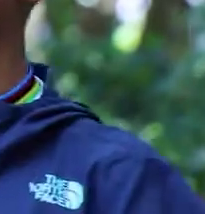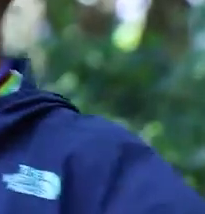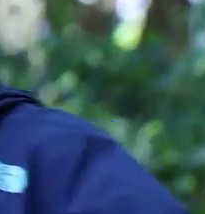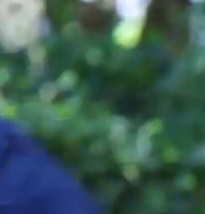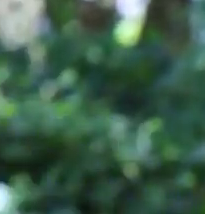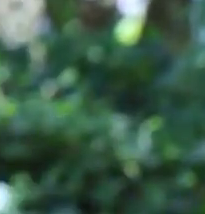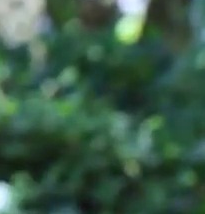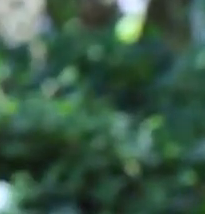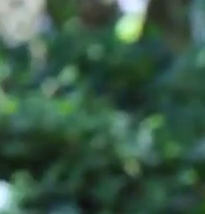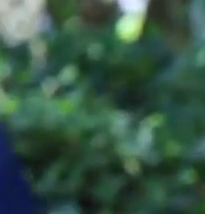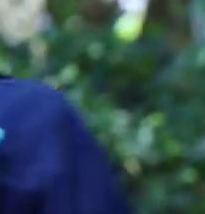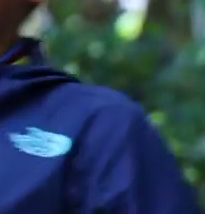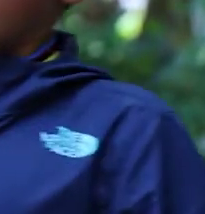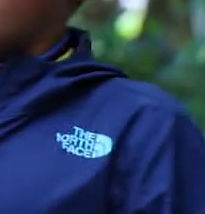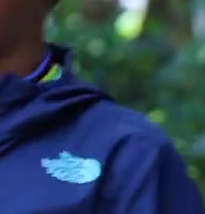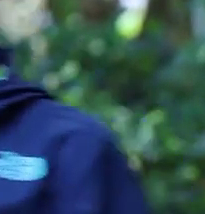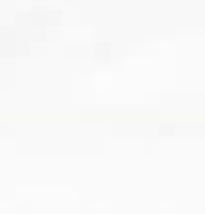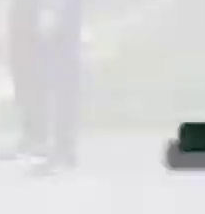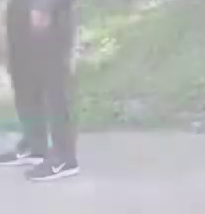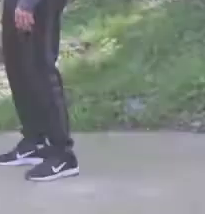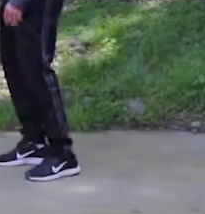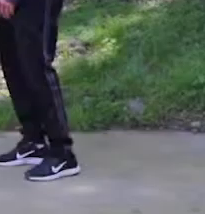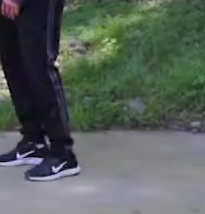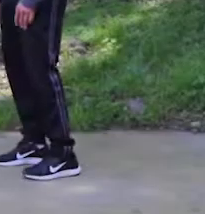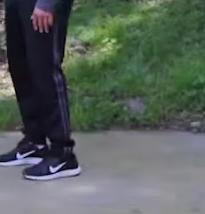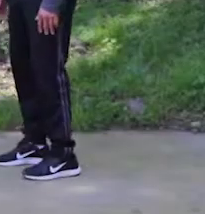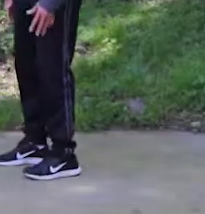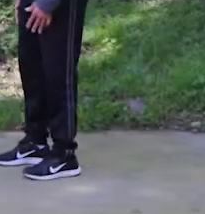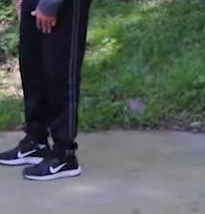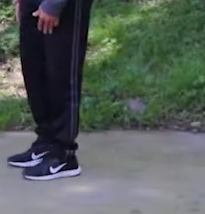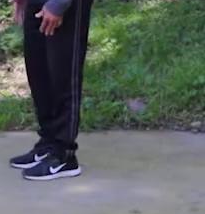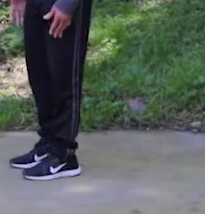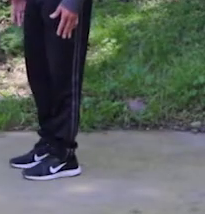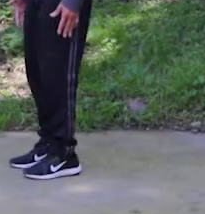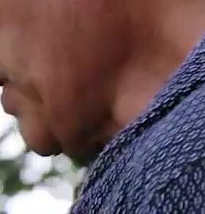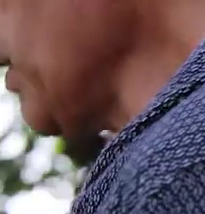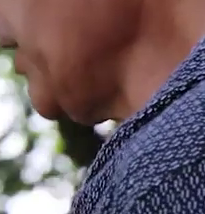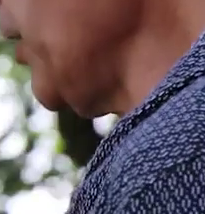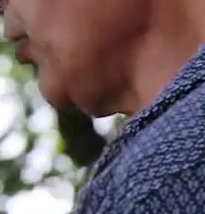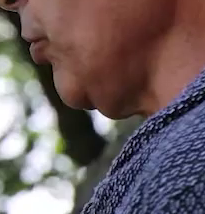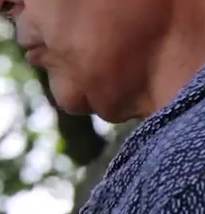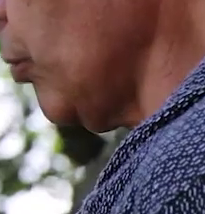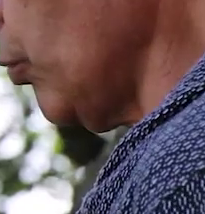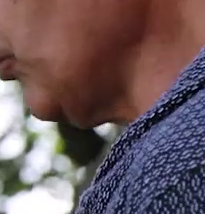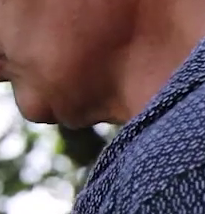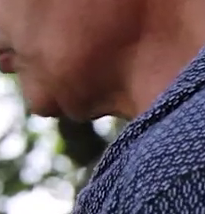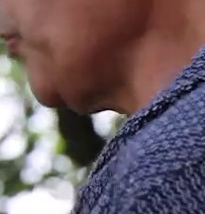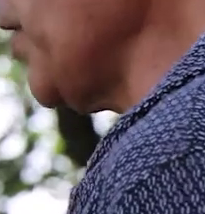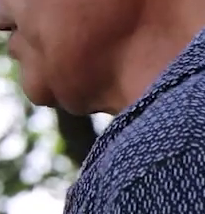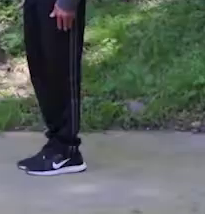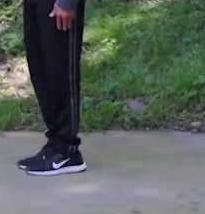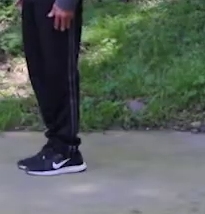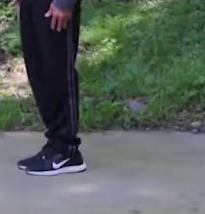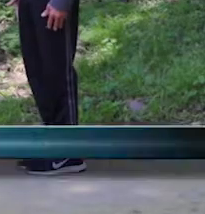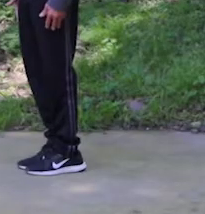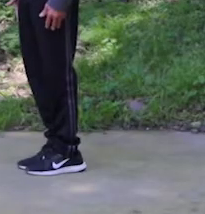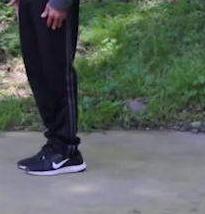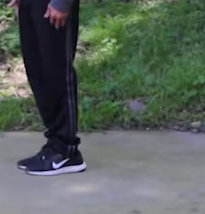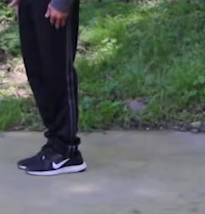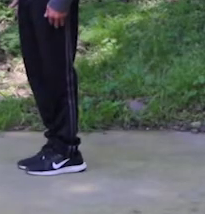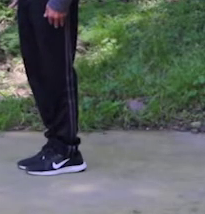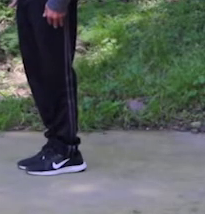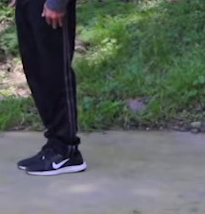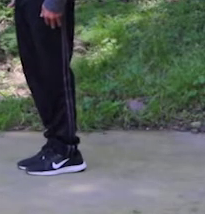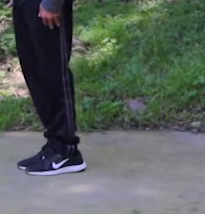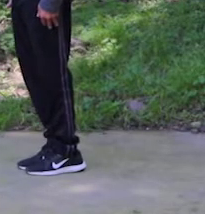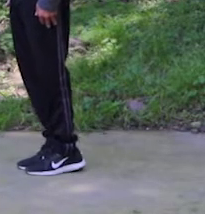respiramos. Vamos a trabajar pantorrilla. Vamos a parar derechos, juntos los pies. Y lo único